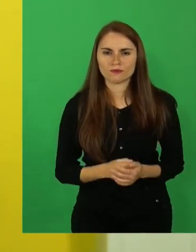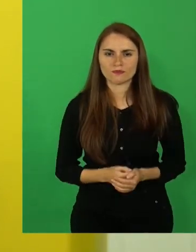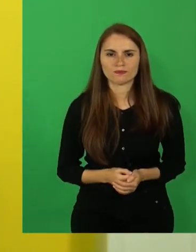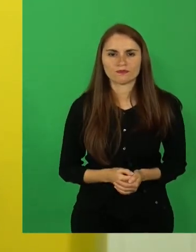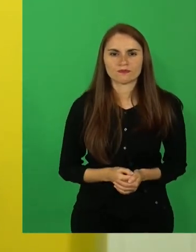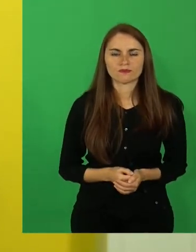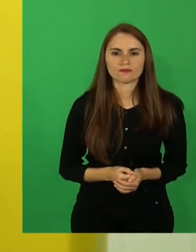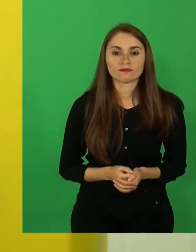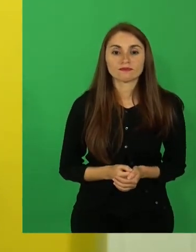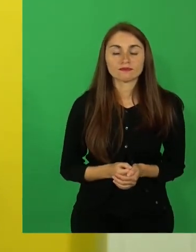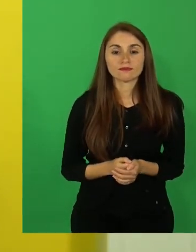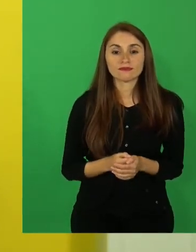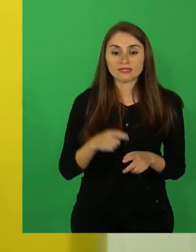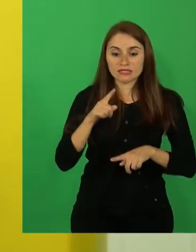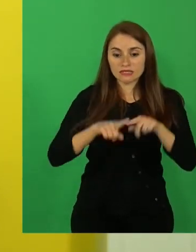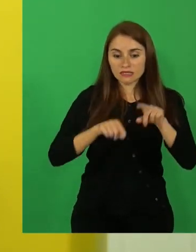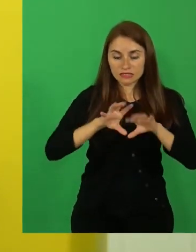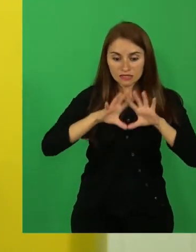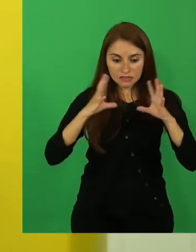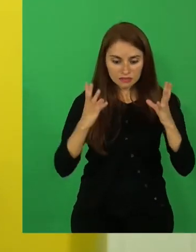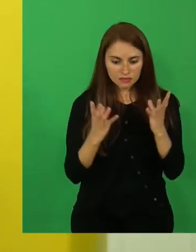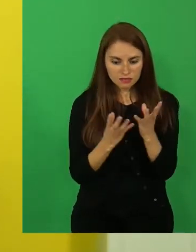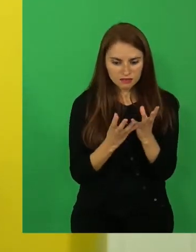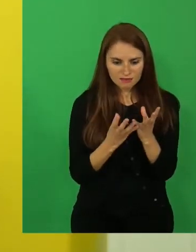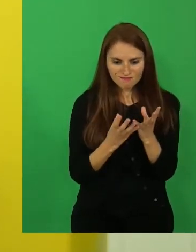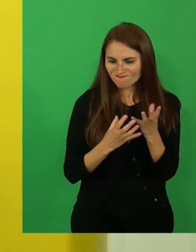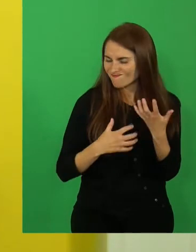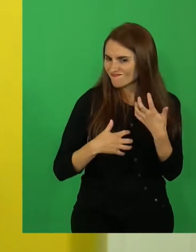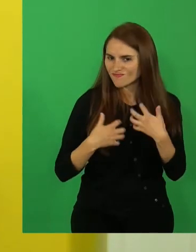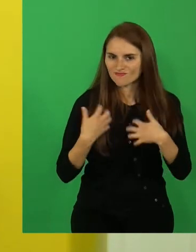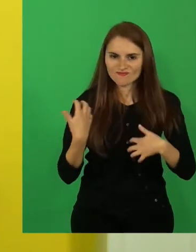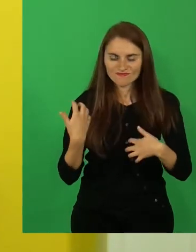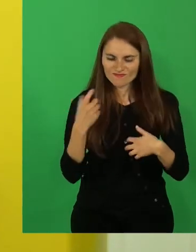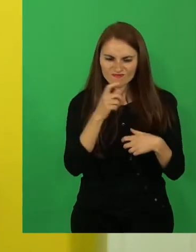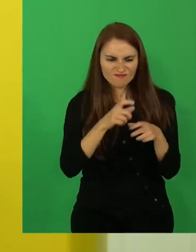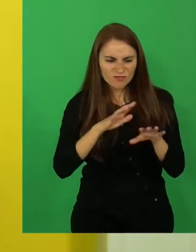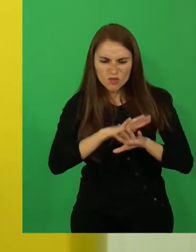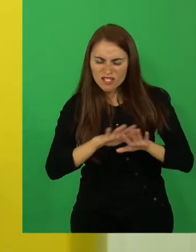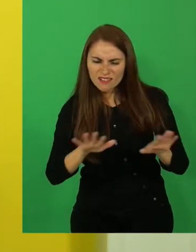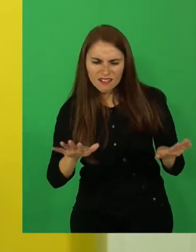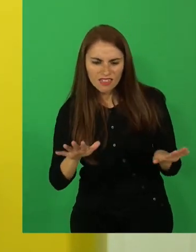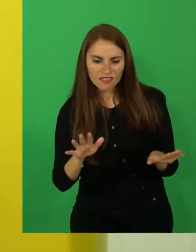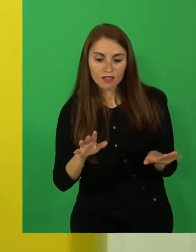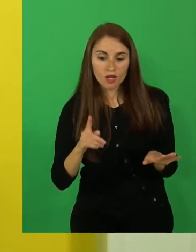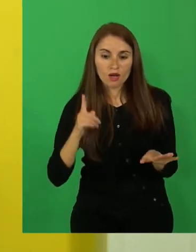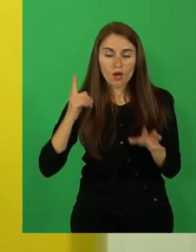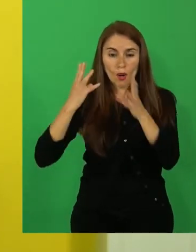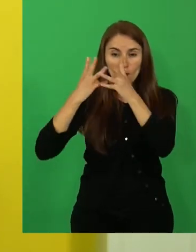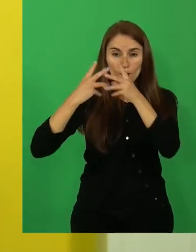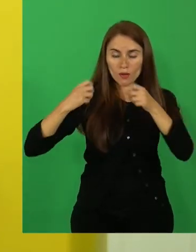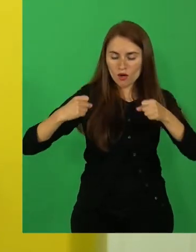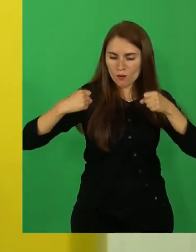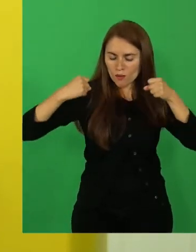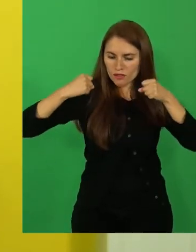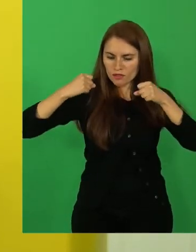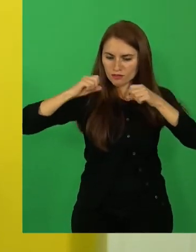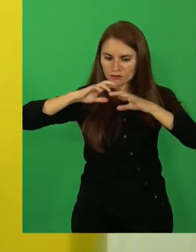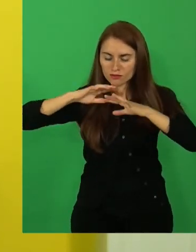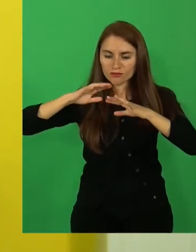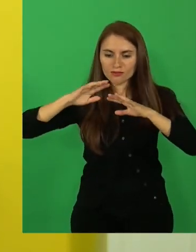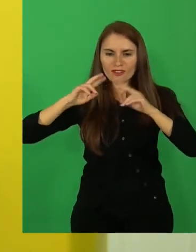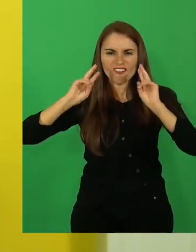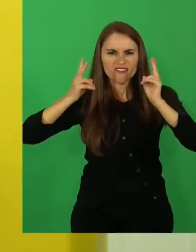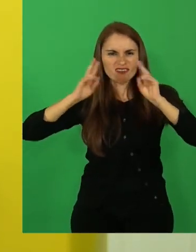En la tierra no había nada, un espíritu poderoso vivía en el aire